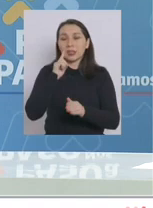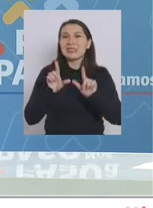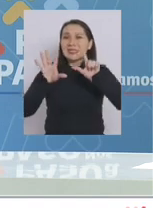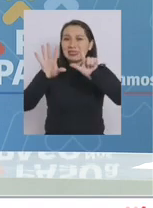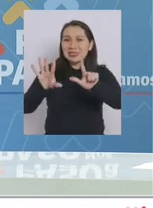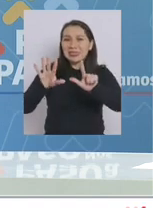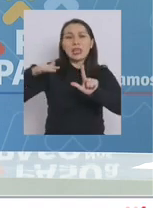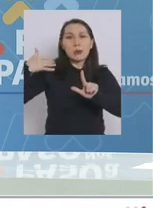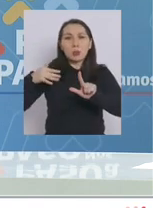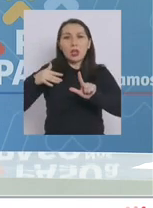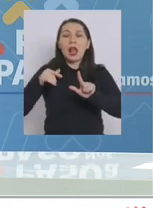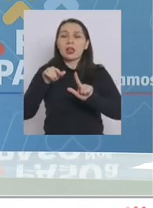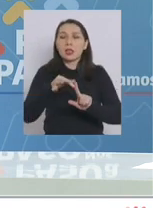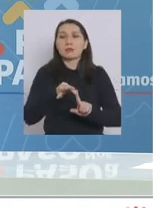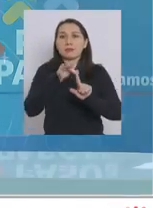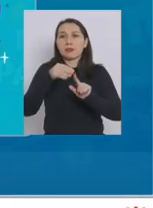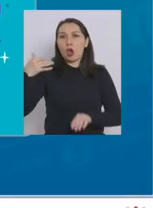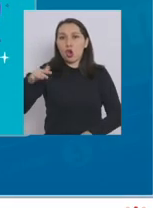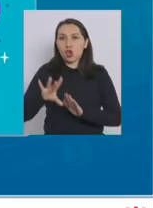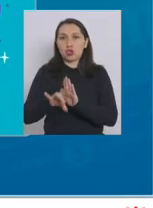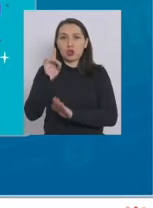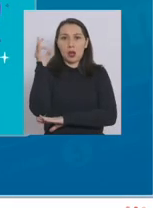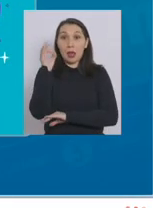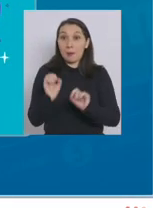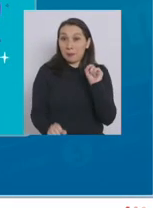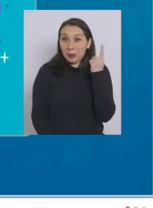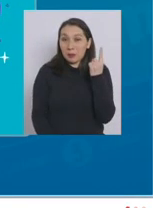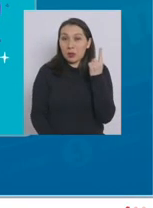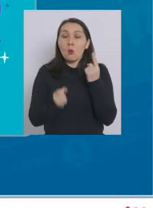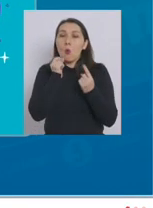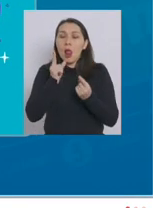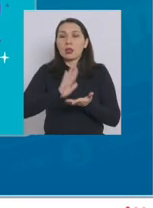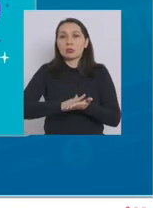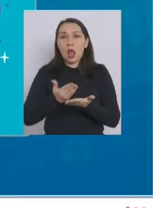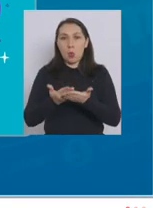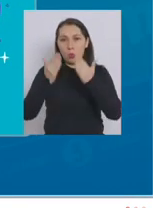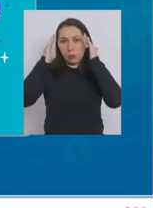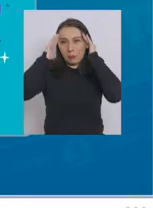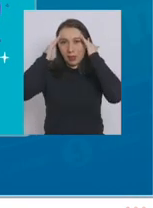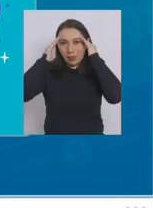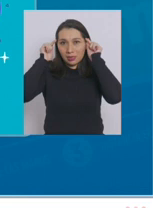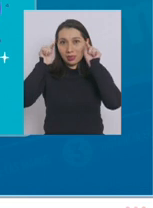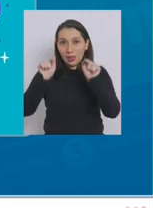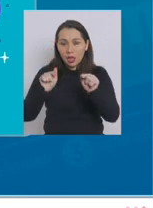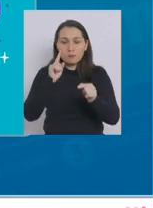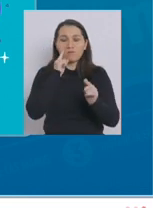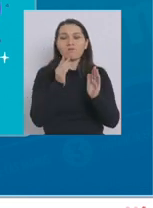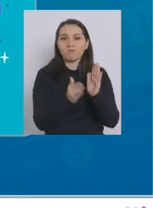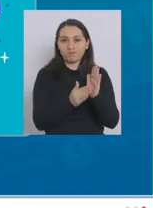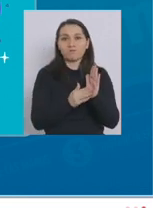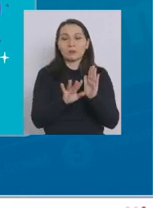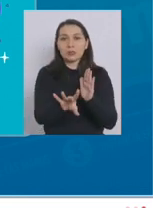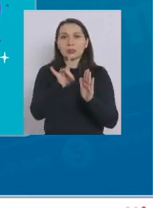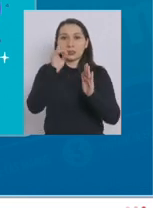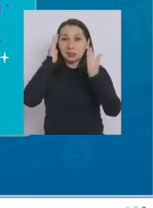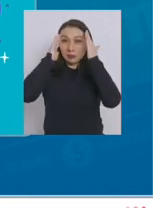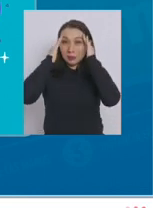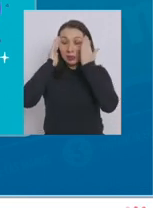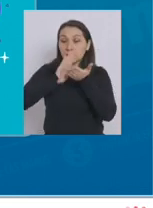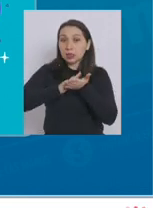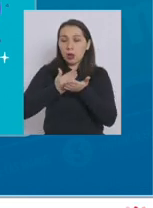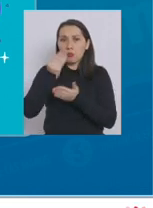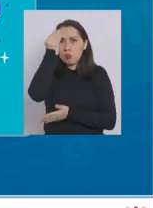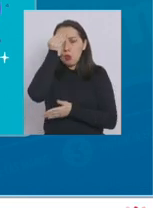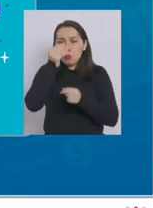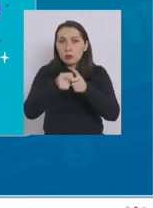tópicos principales en esta reunión. El primero de ellos, la salud mental. Evidenciamos que la salud mental es una preocupación